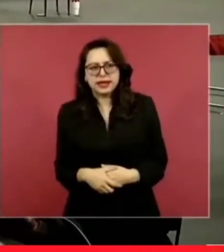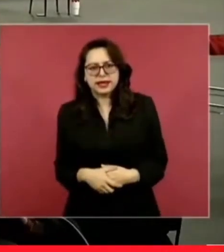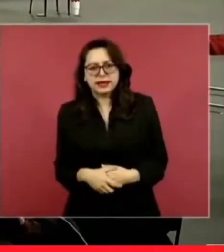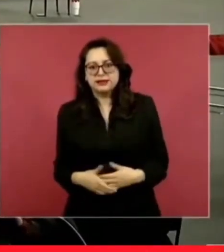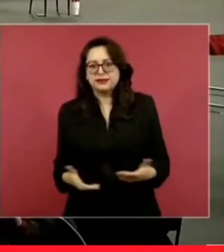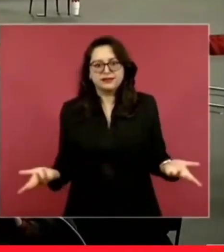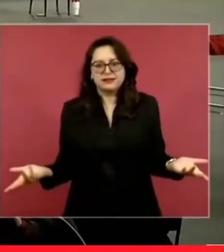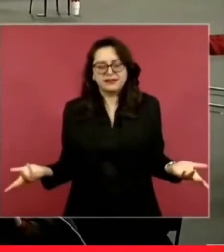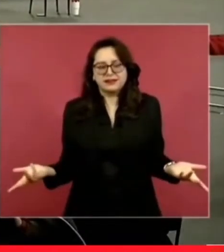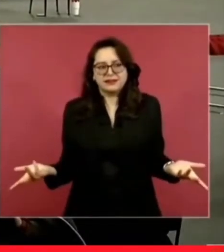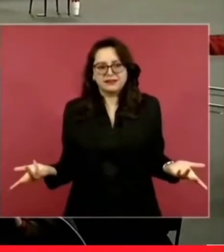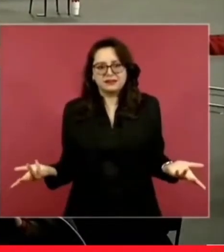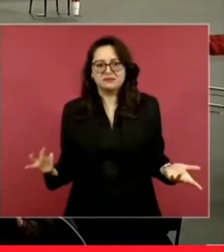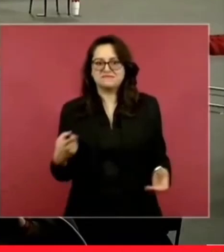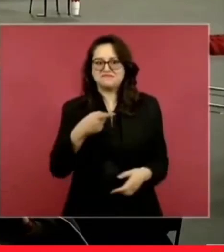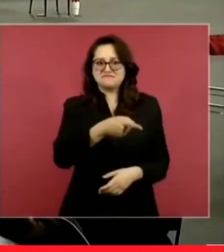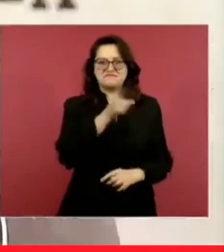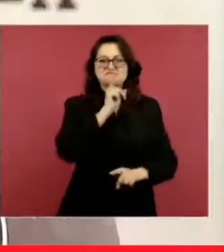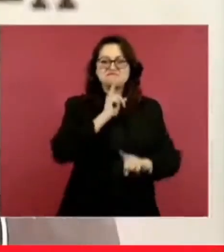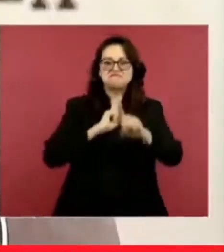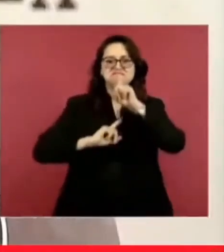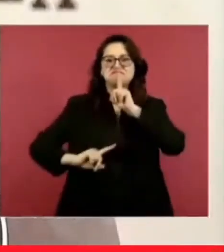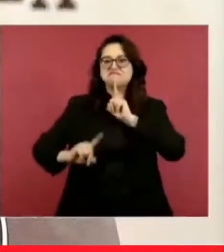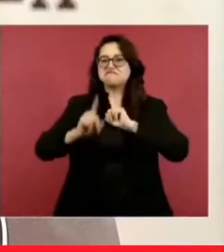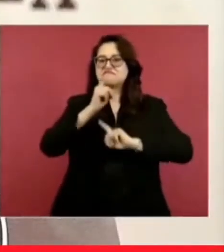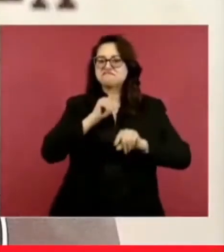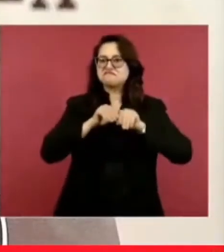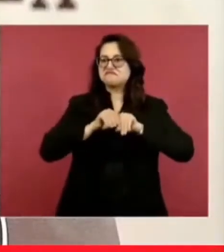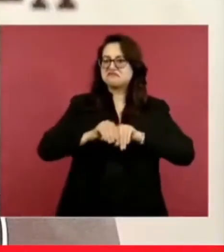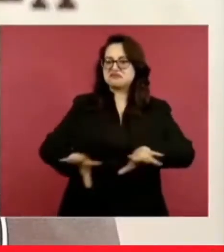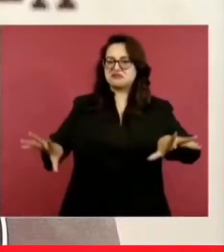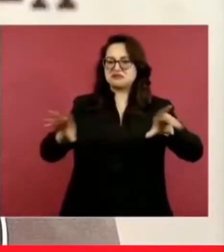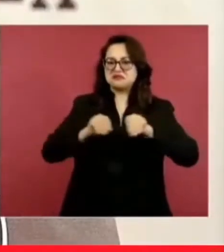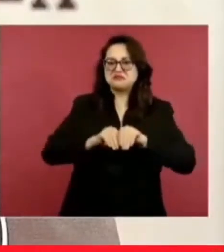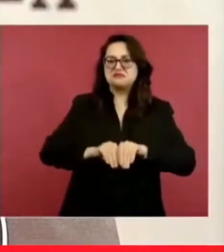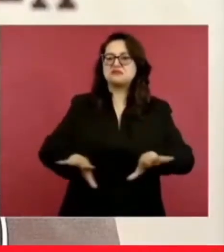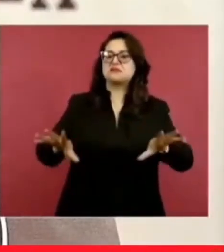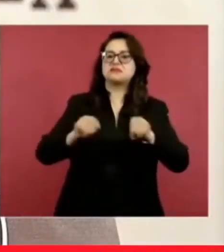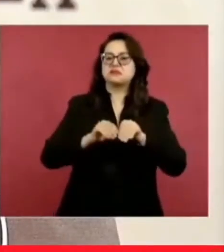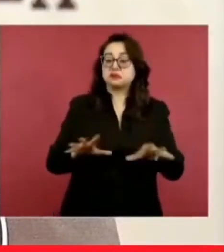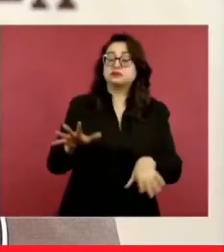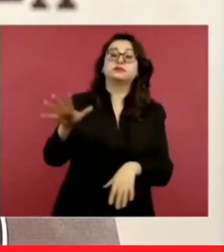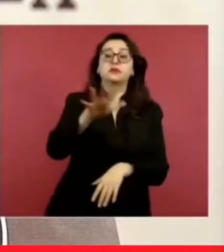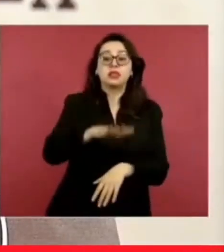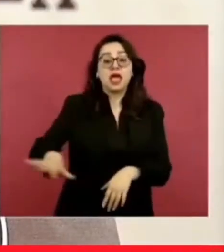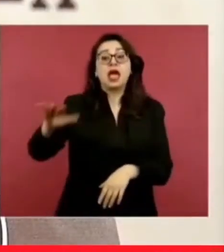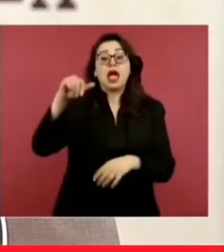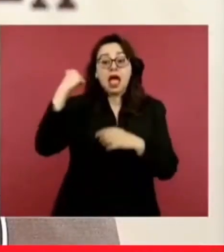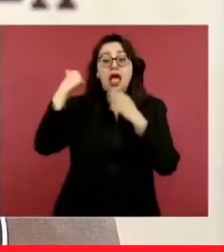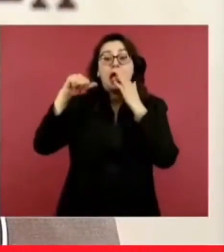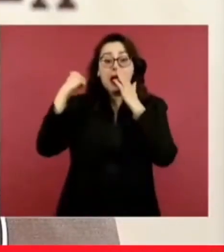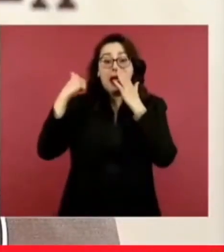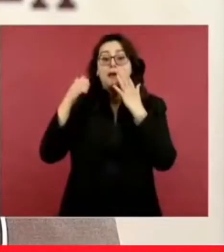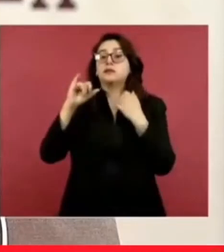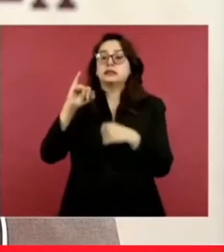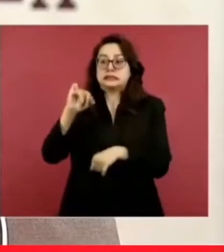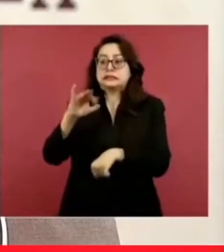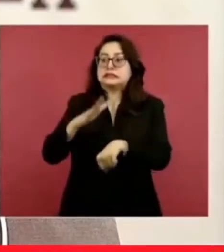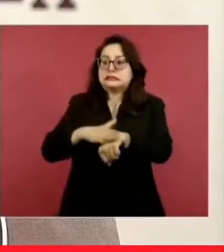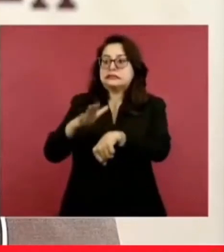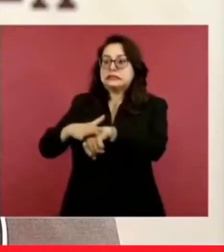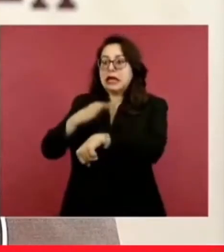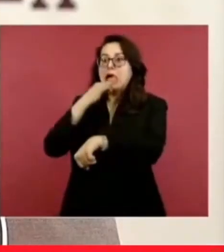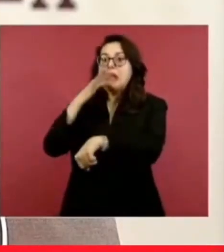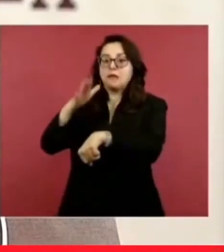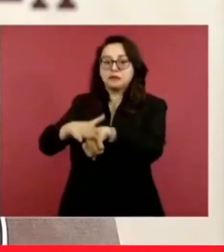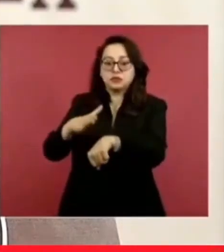desinformación. Es falso que no se haya dado aviso a los habitantes y visitantes del puerto de Acapulco.